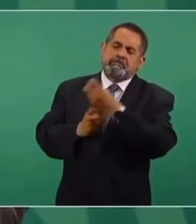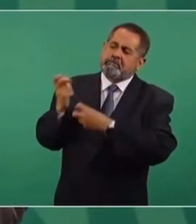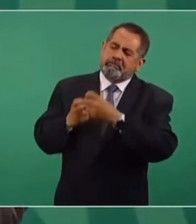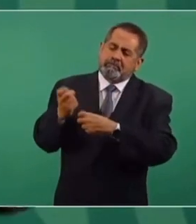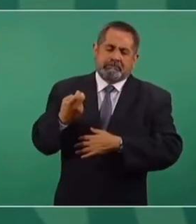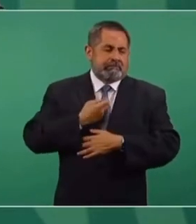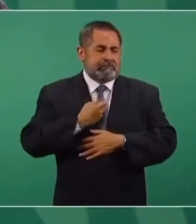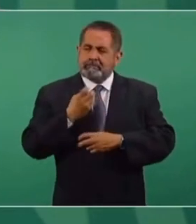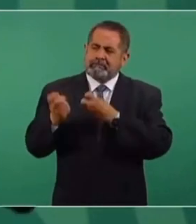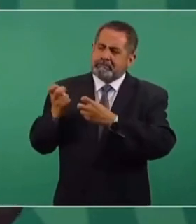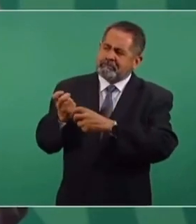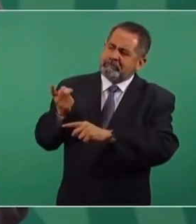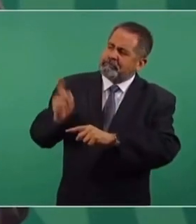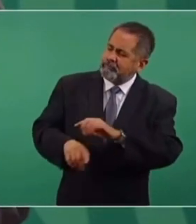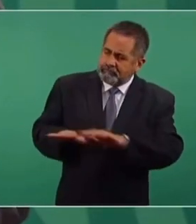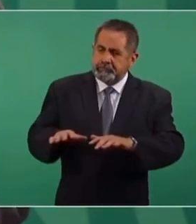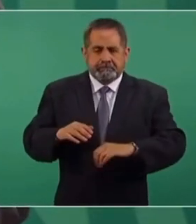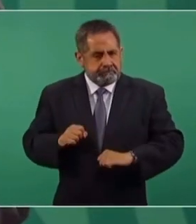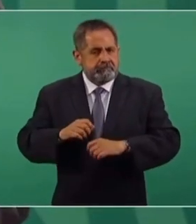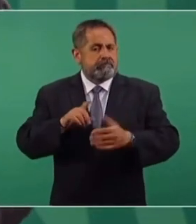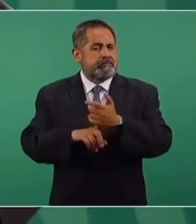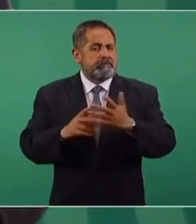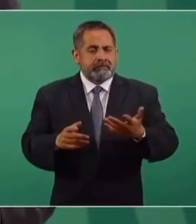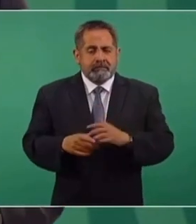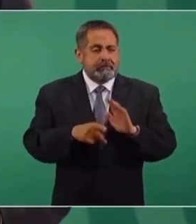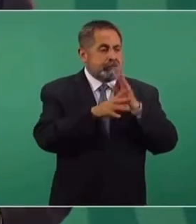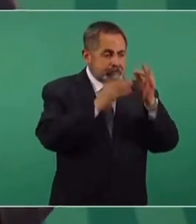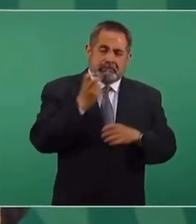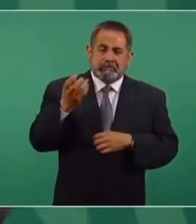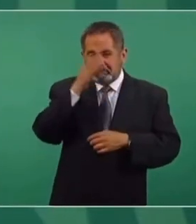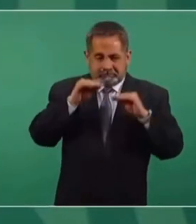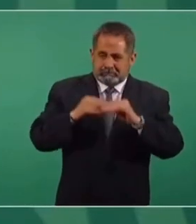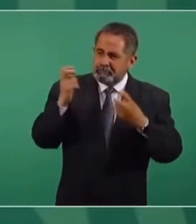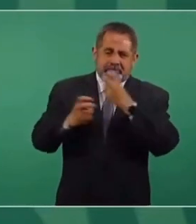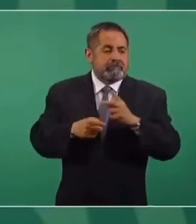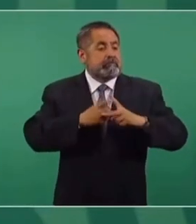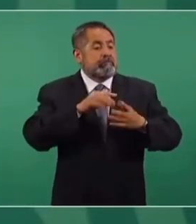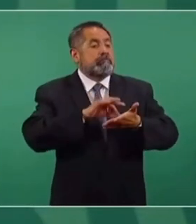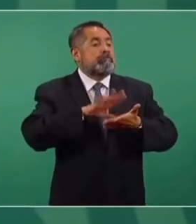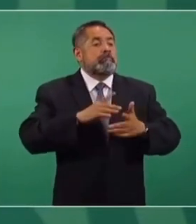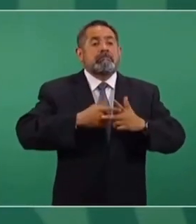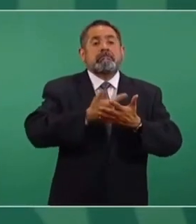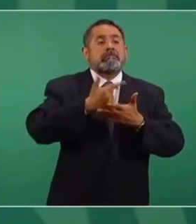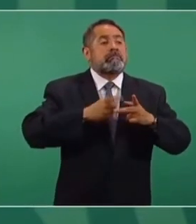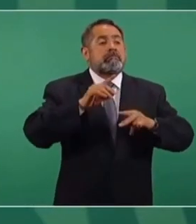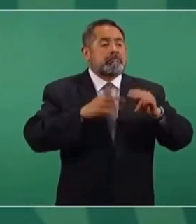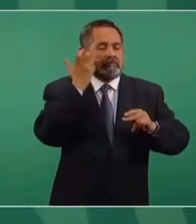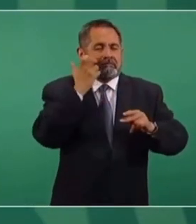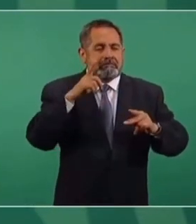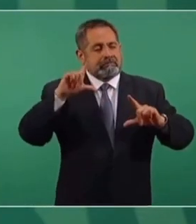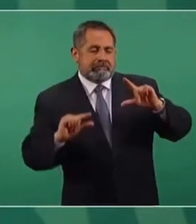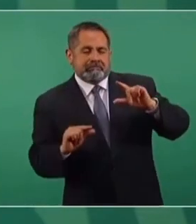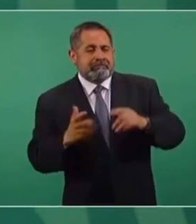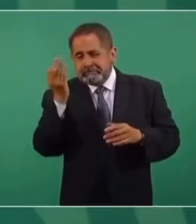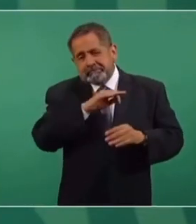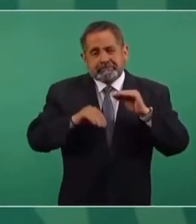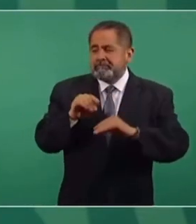los destruyen con reportajes, con encuestas cucharadas,